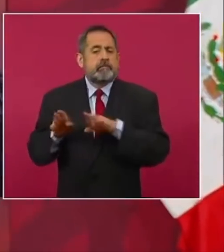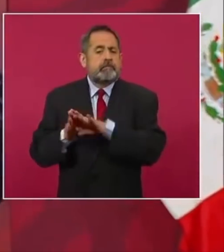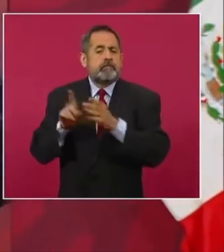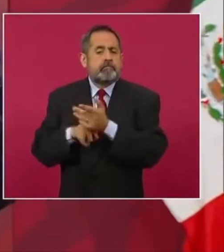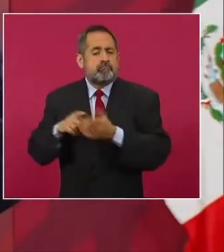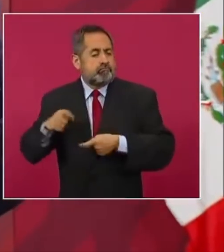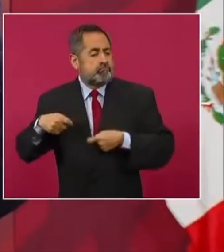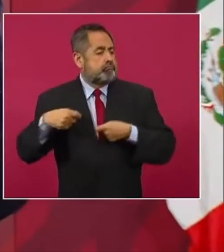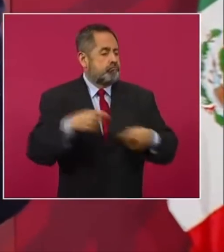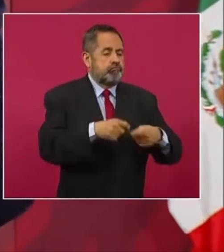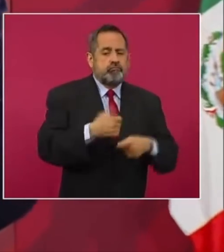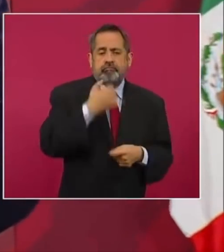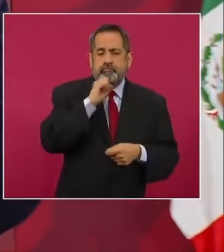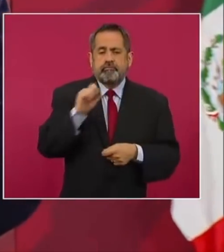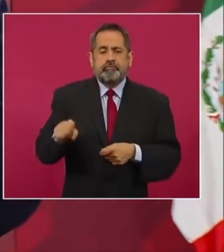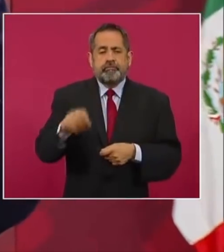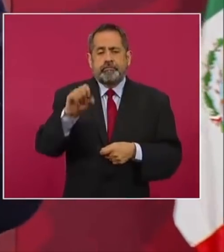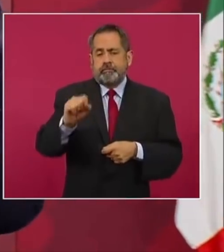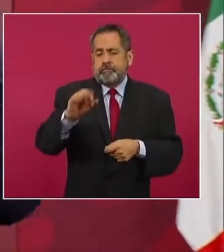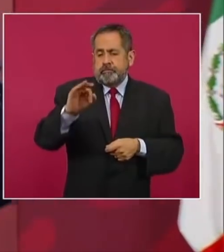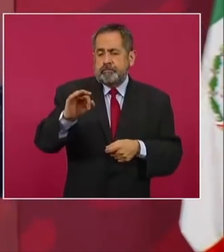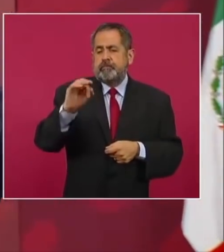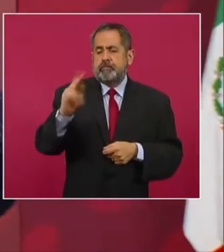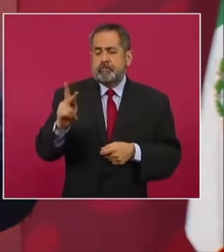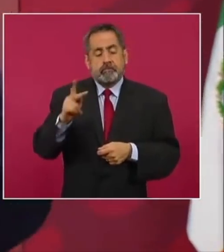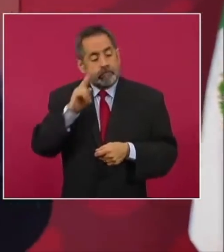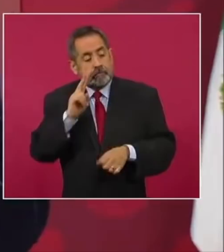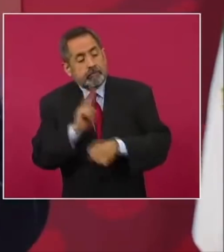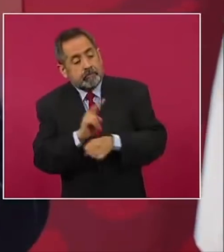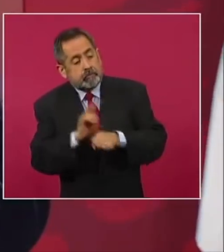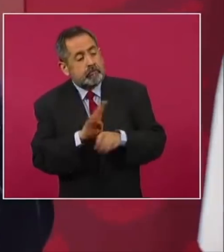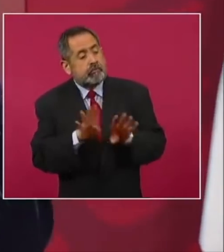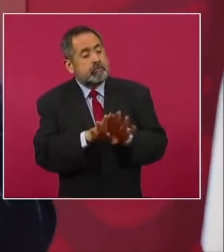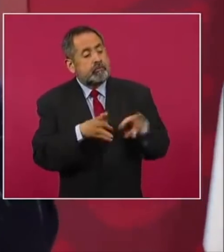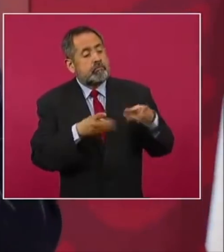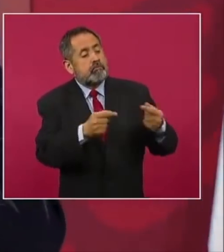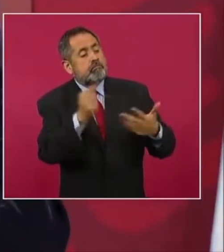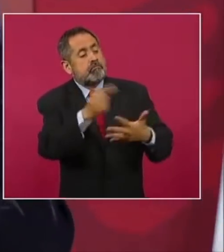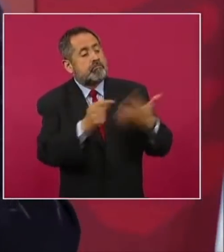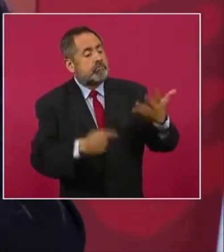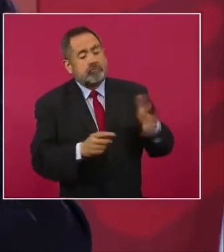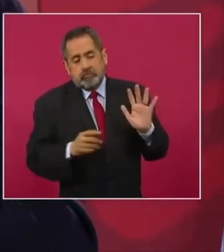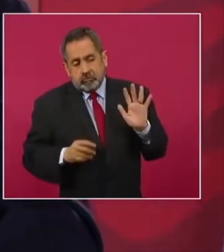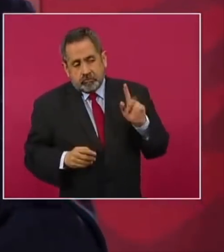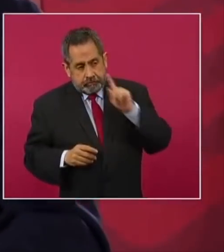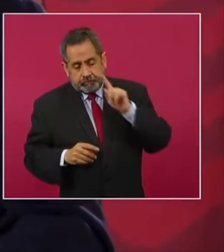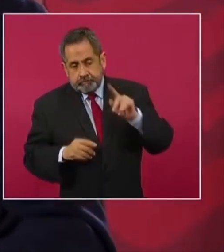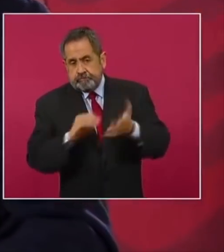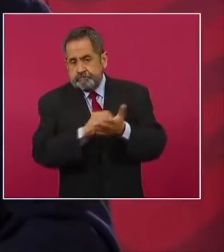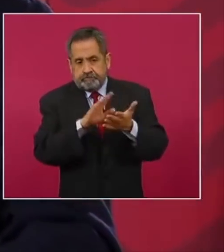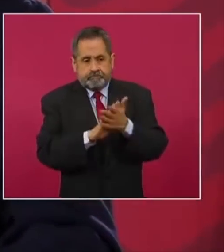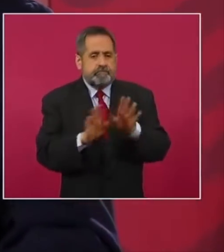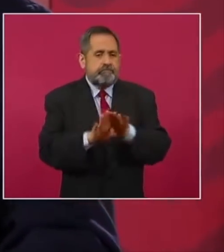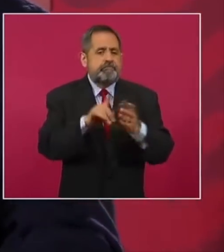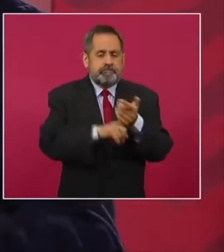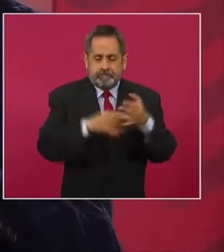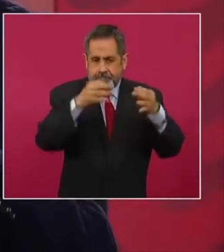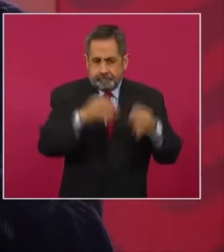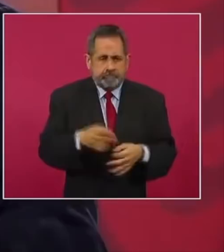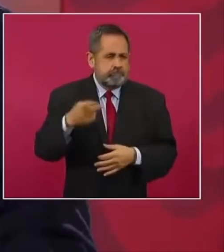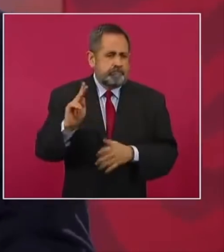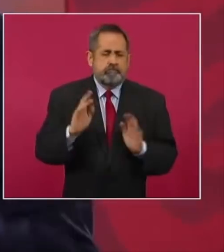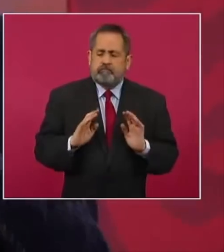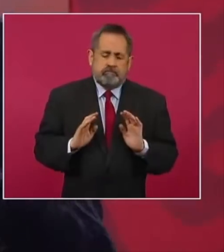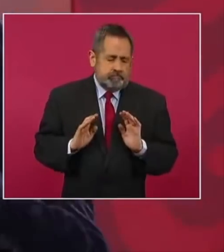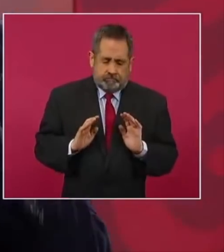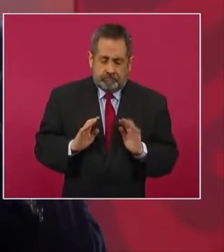la Secretaría de la Función Pública la vigilancia de que el presupuesto público se aplique de manera correcta, correcta, pero